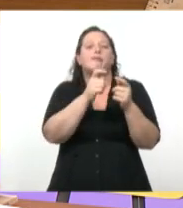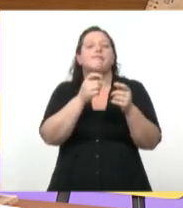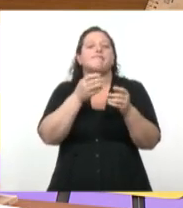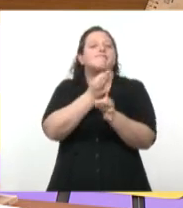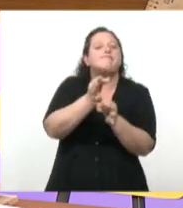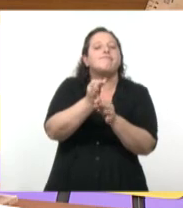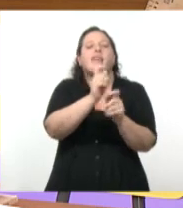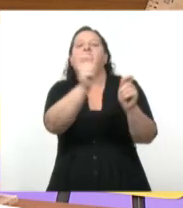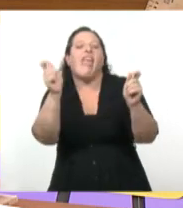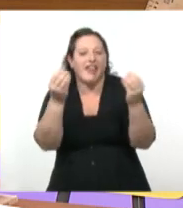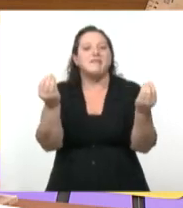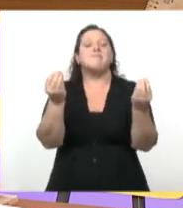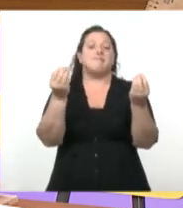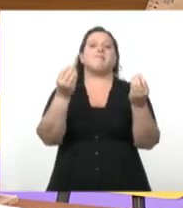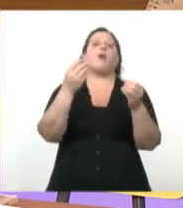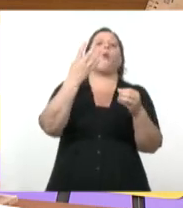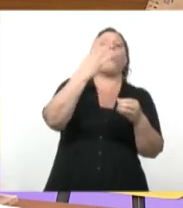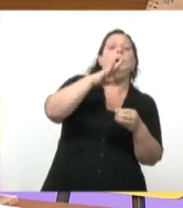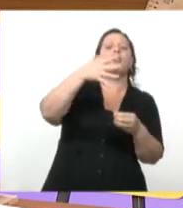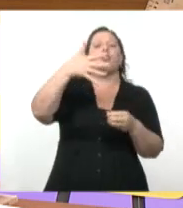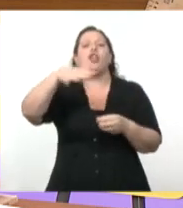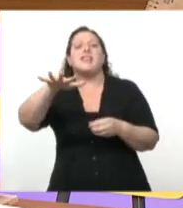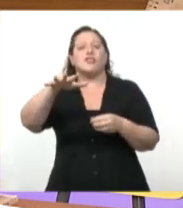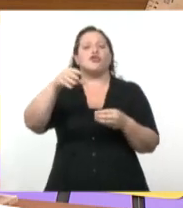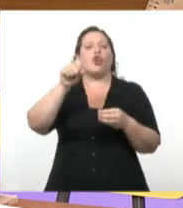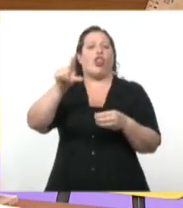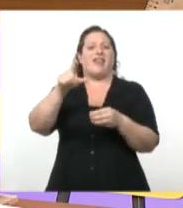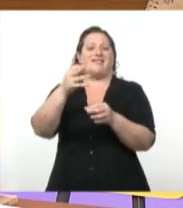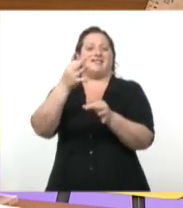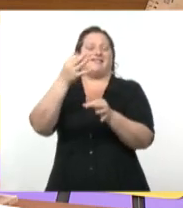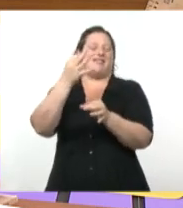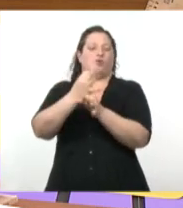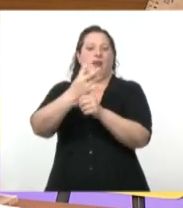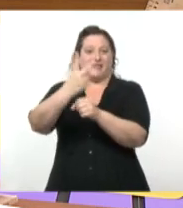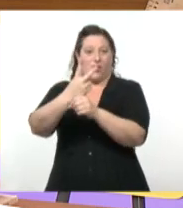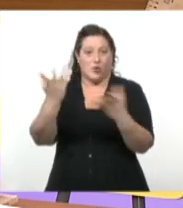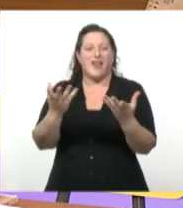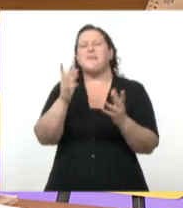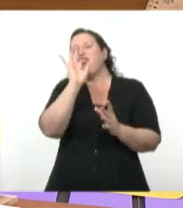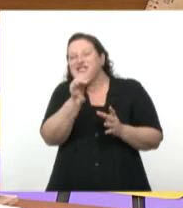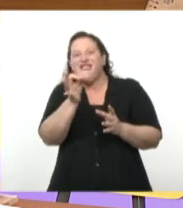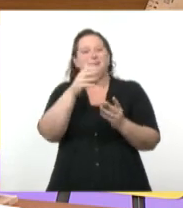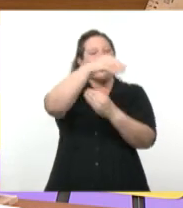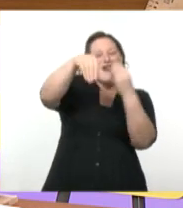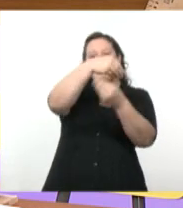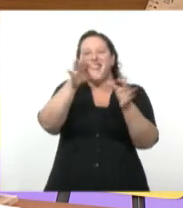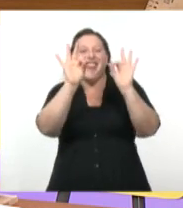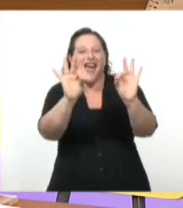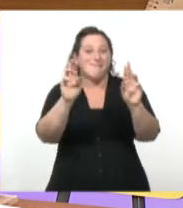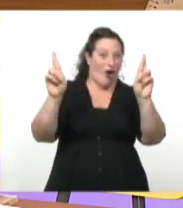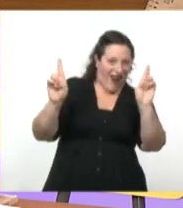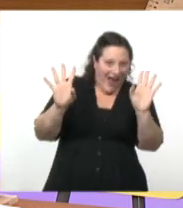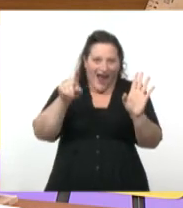secundaria orientada, pero sabemos que están ahí con toda la familia, esperamos que estén ahí, con toda la familia,